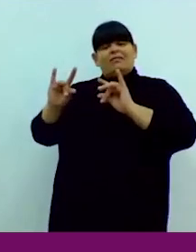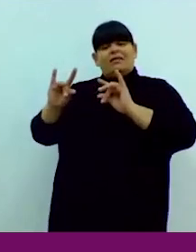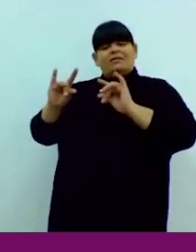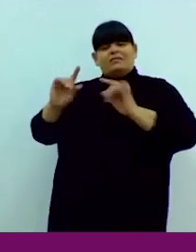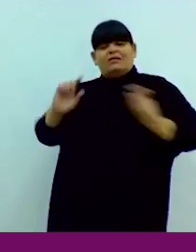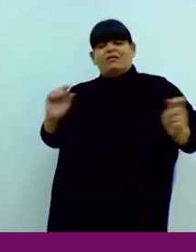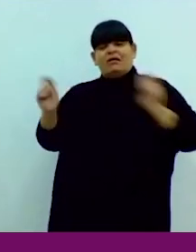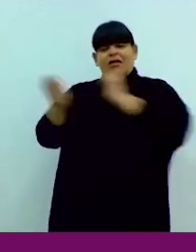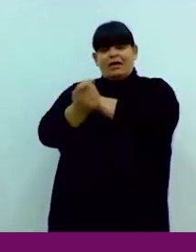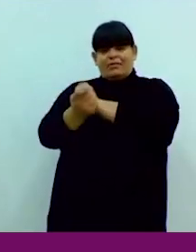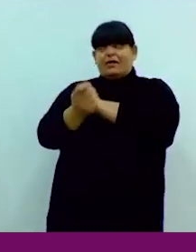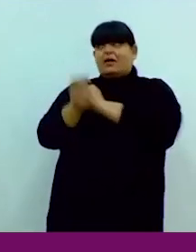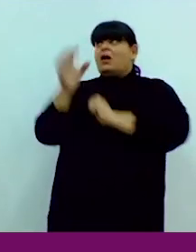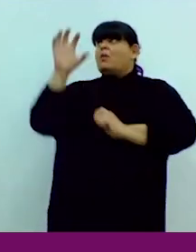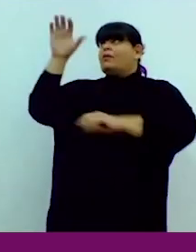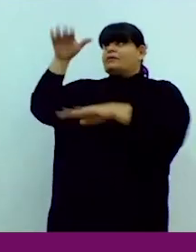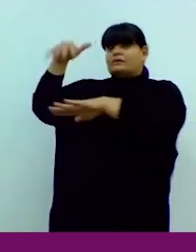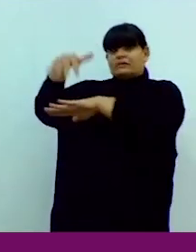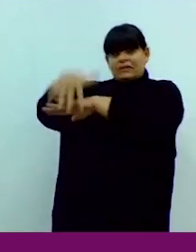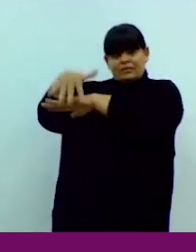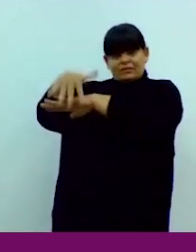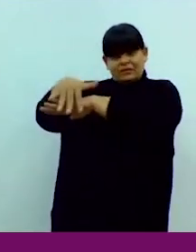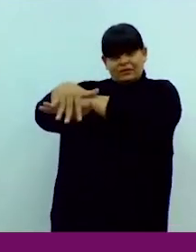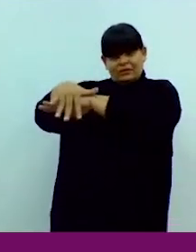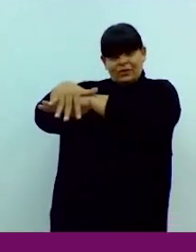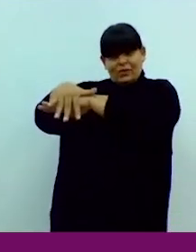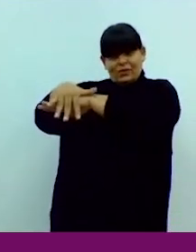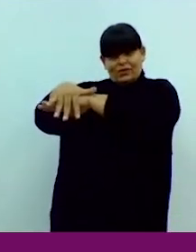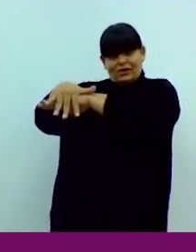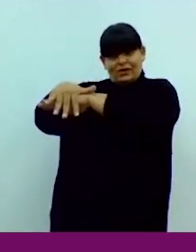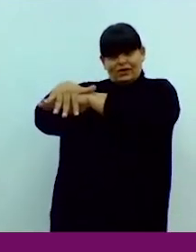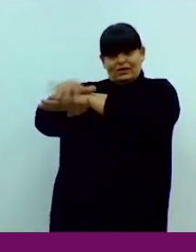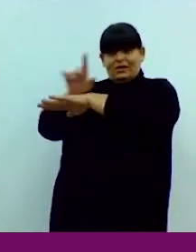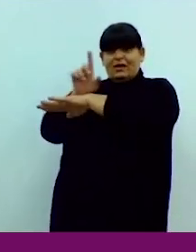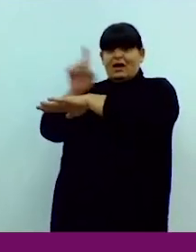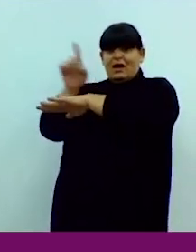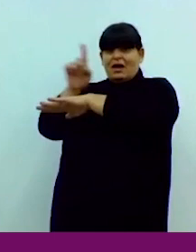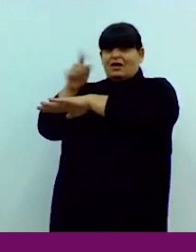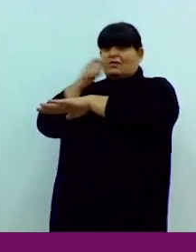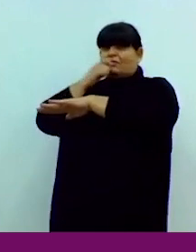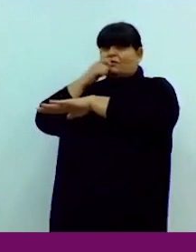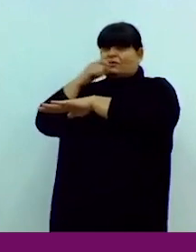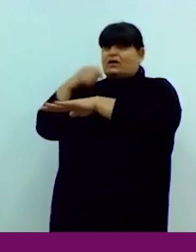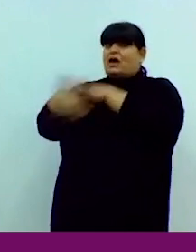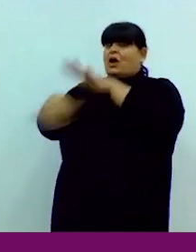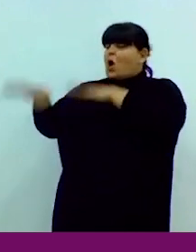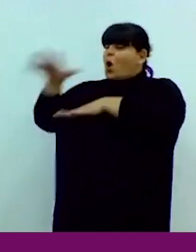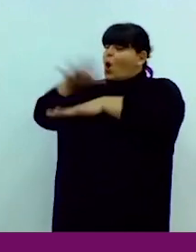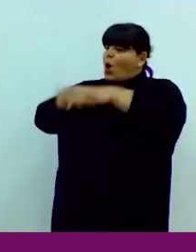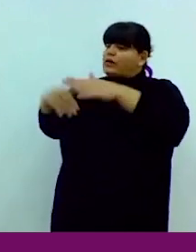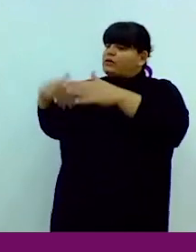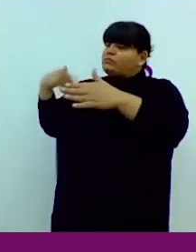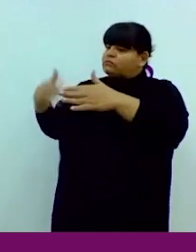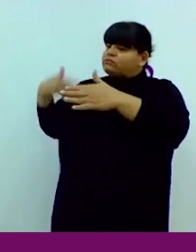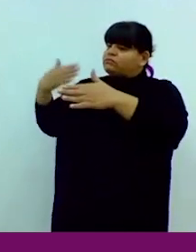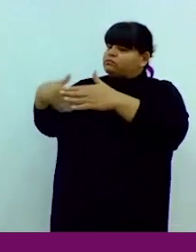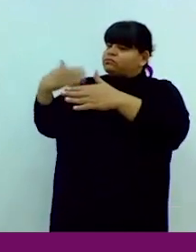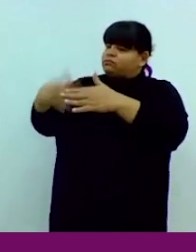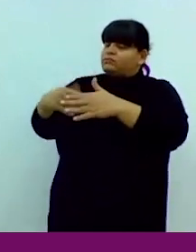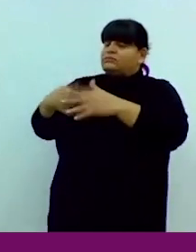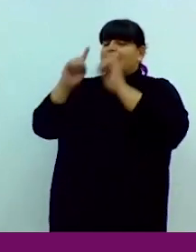En Misiones, a pesar de que la gran marea ha demostrado que con la organización ha incidido en grandes políticas